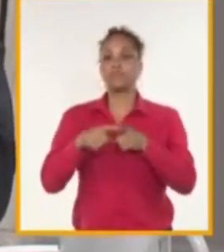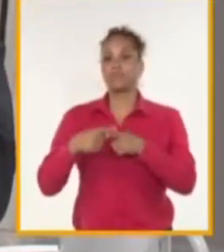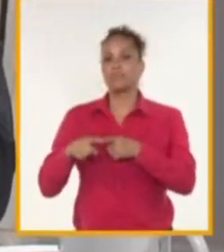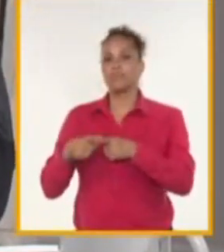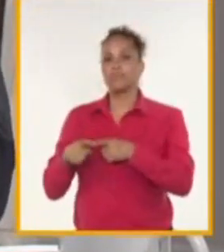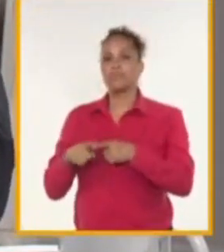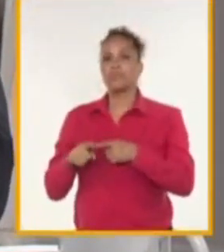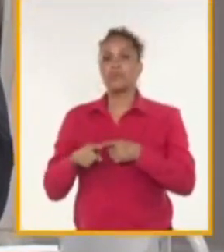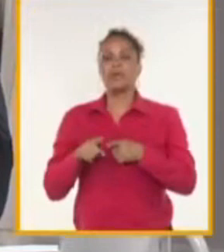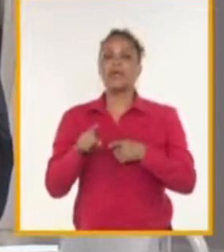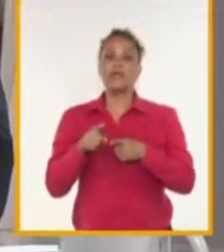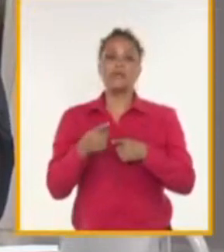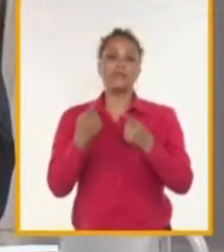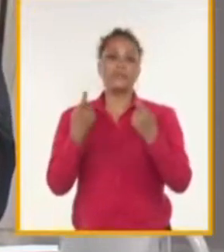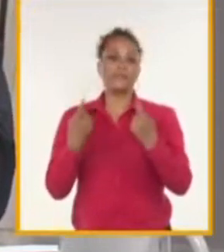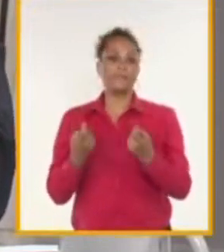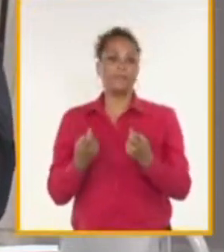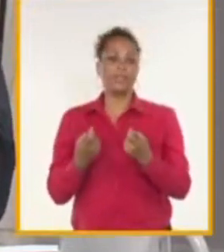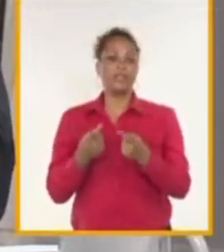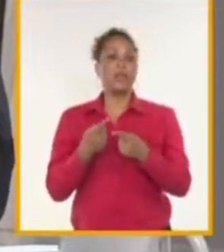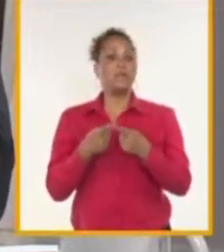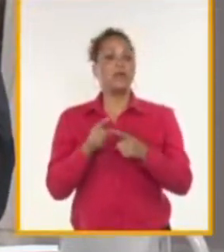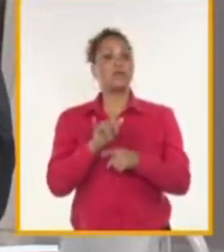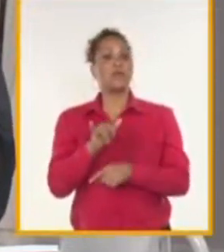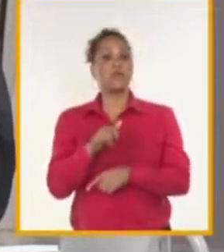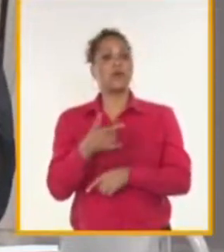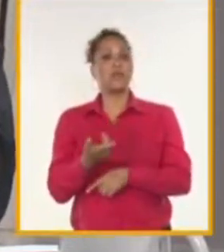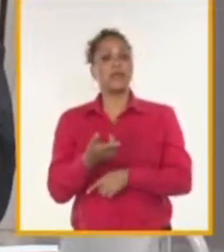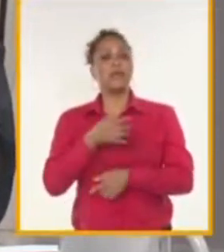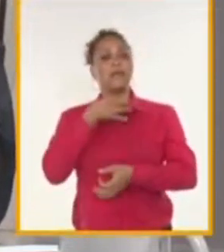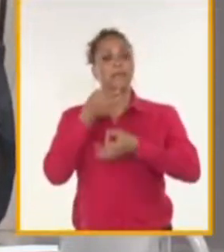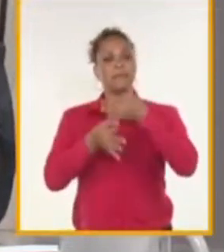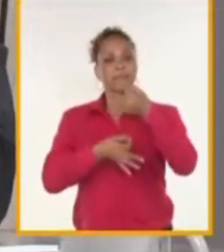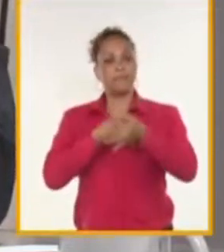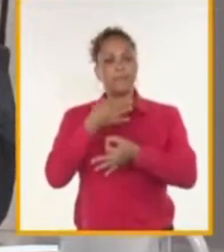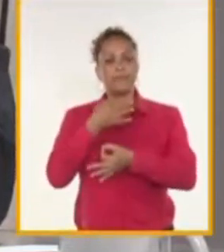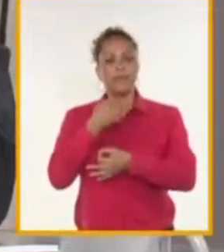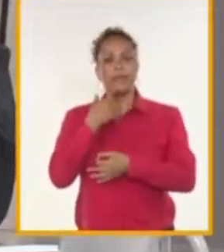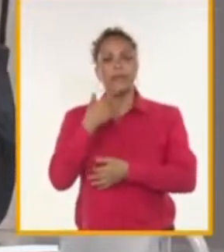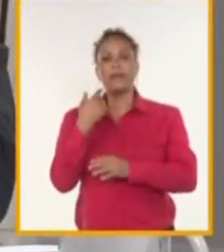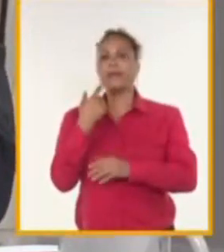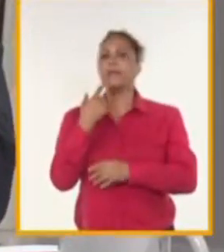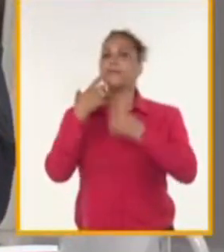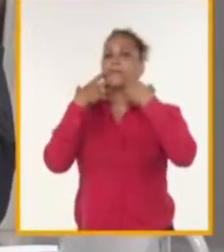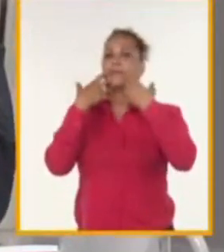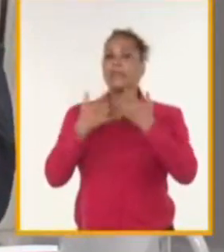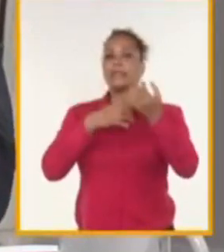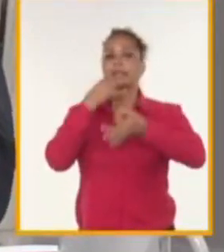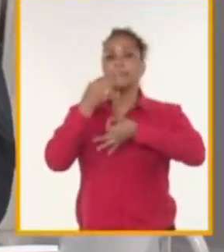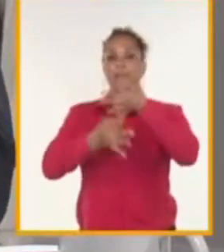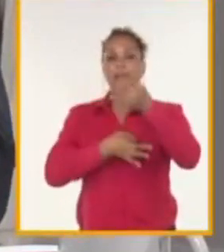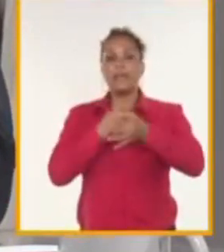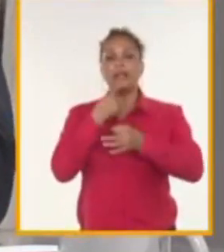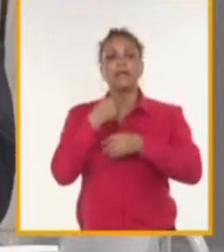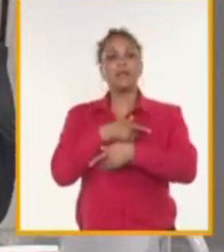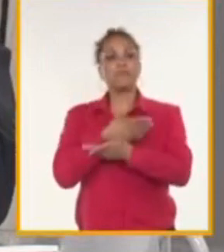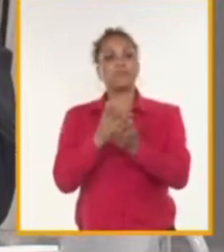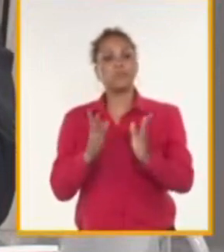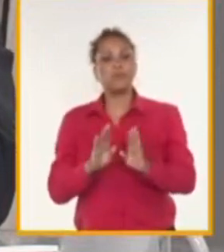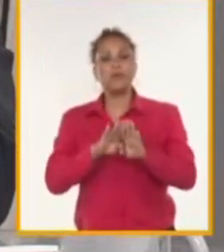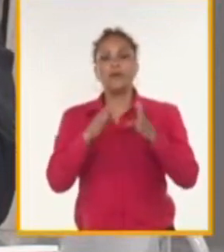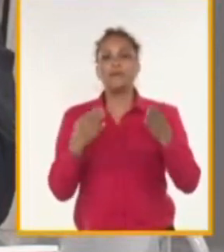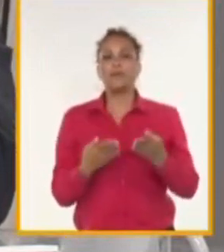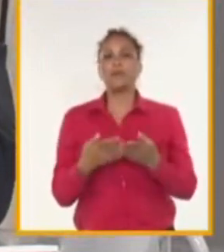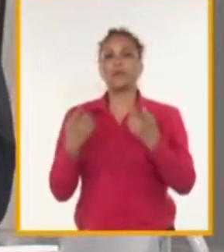y materiales. Sin embargo, yo creo que es de resaltar que se garantizan todos estos bienes que demandan los